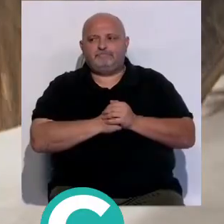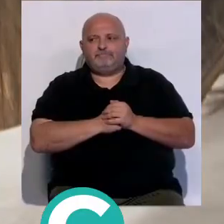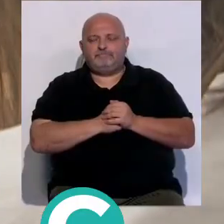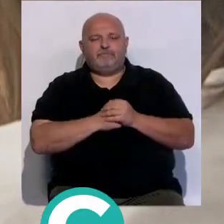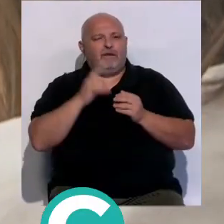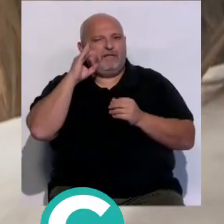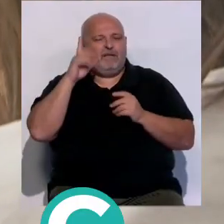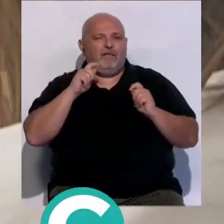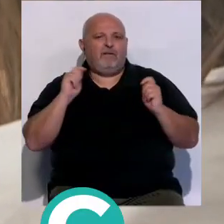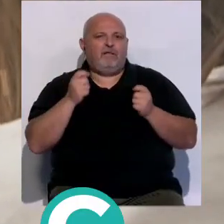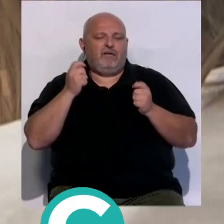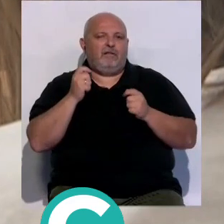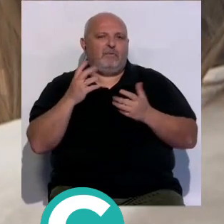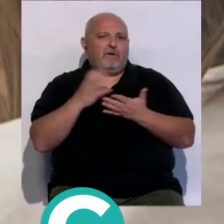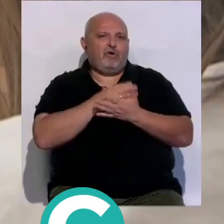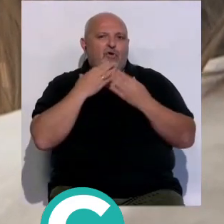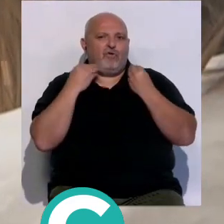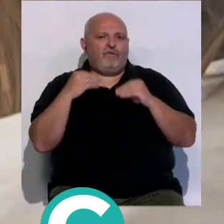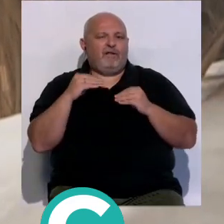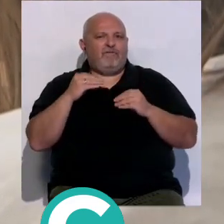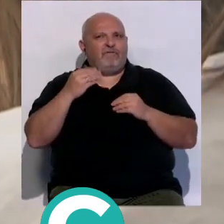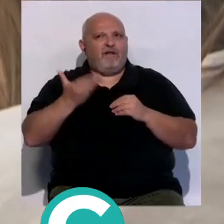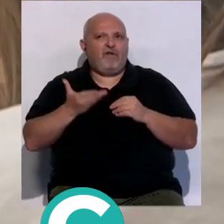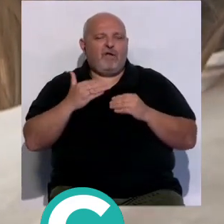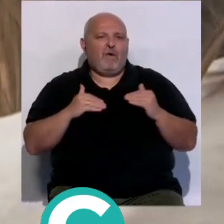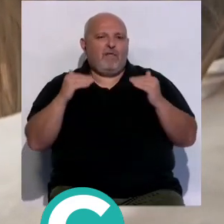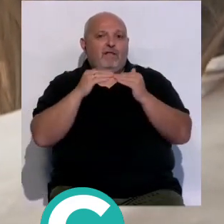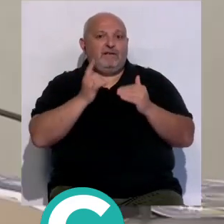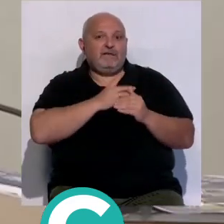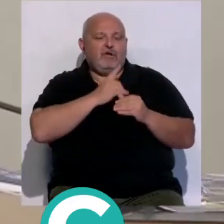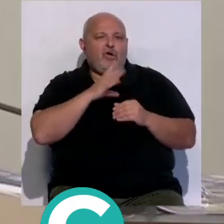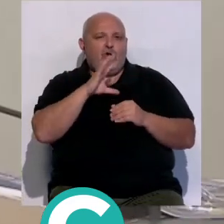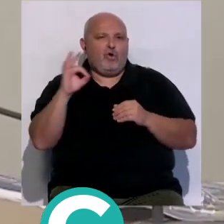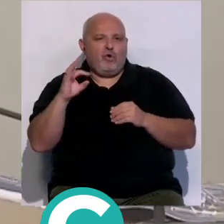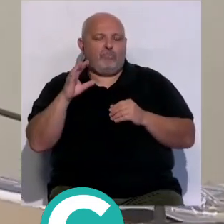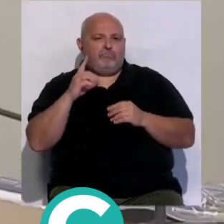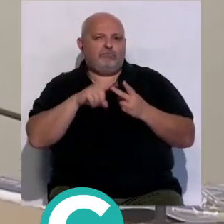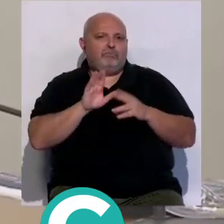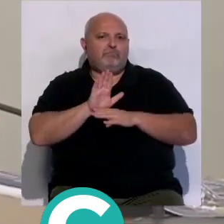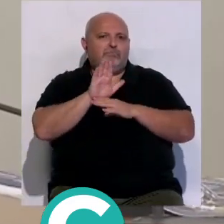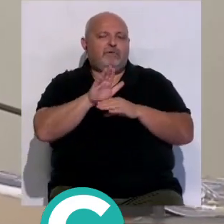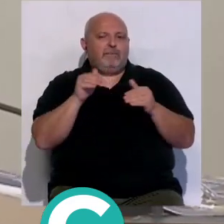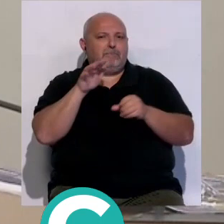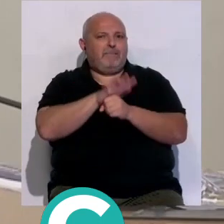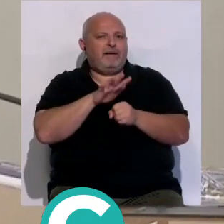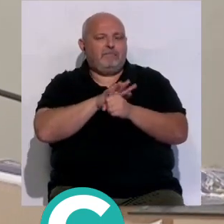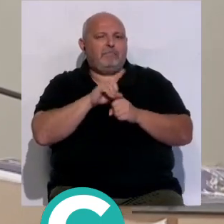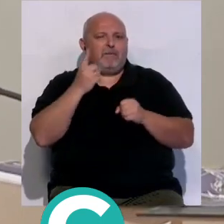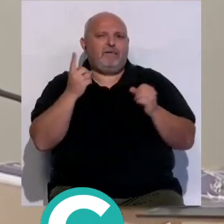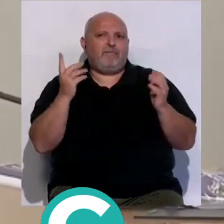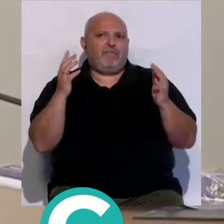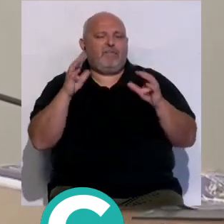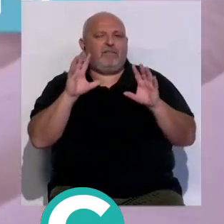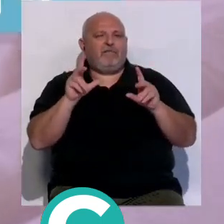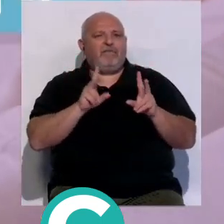Con la idea de promocionar entre los más jóvenes los valores de igualdad el Sindicato Comisiones Obreras ha presentado este martes el primer certamen